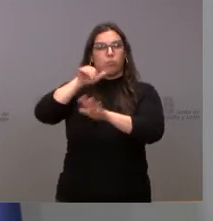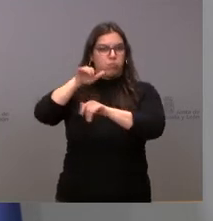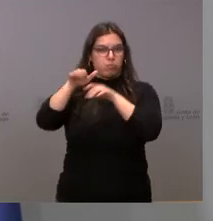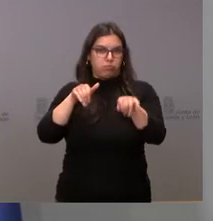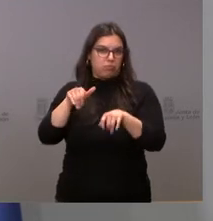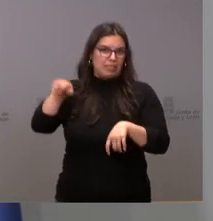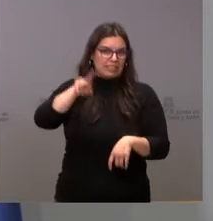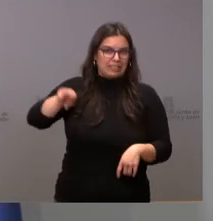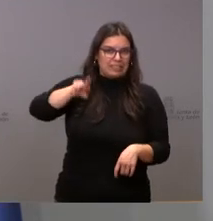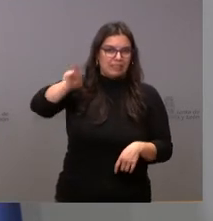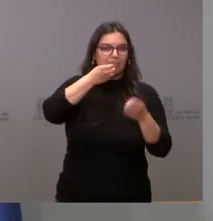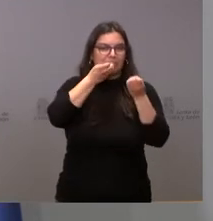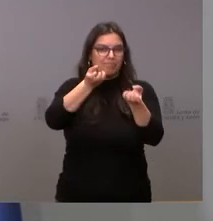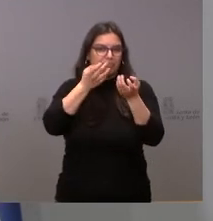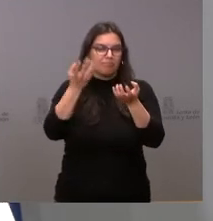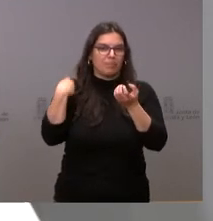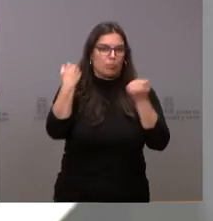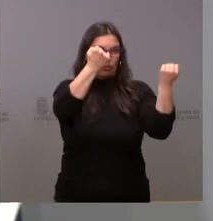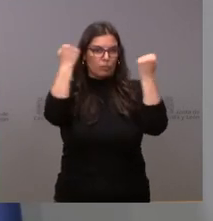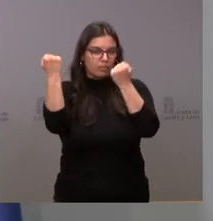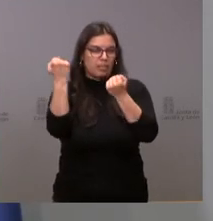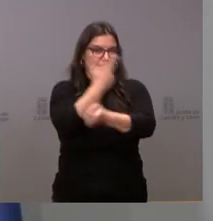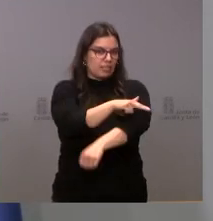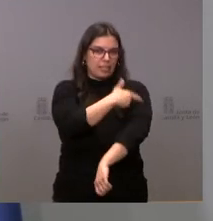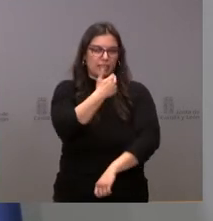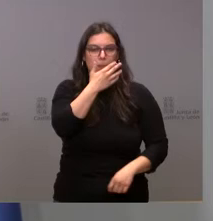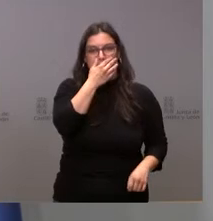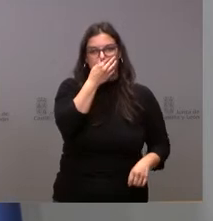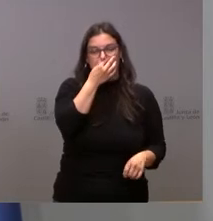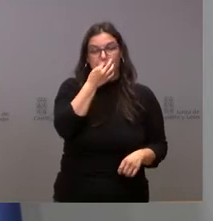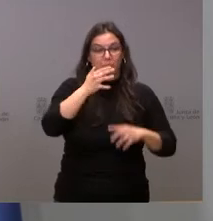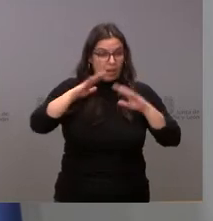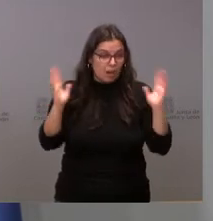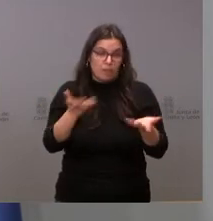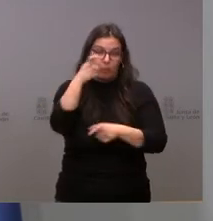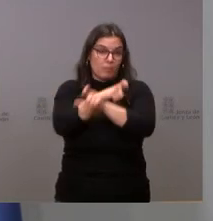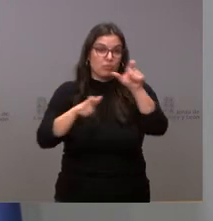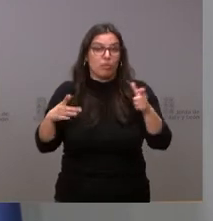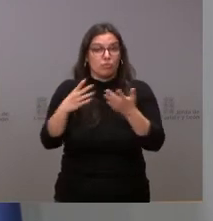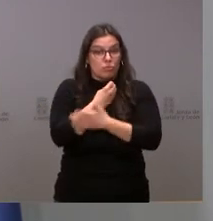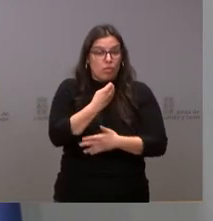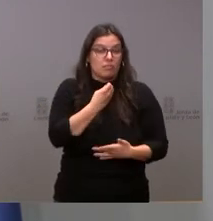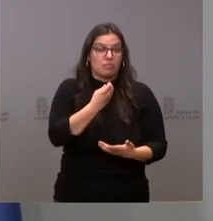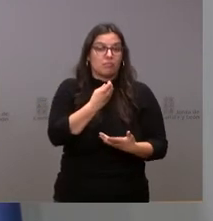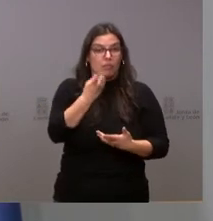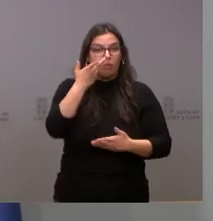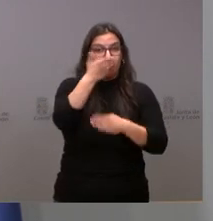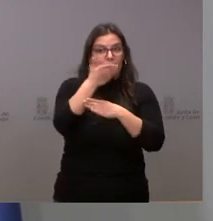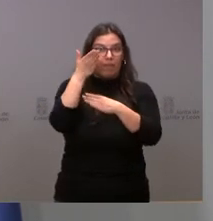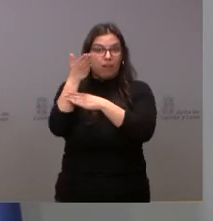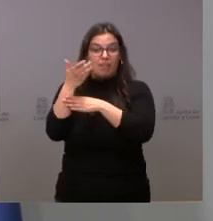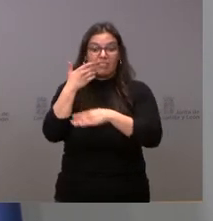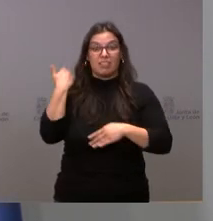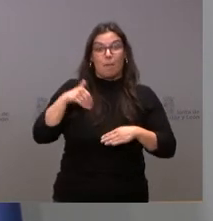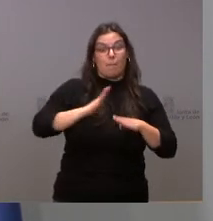se vayan informando por parte de las autoridades sanitarias. Entonces, animamos a todas aquellas personas que vayan pasando ya ese